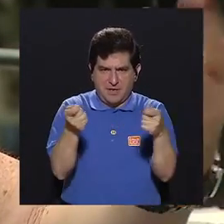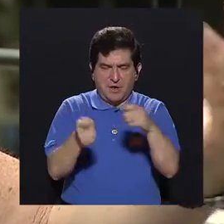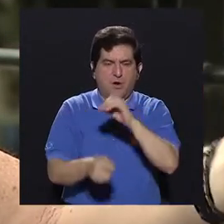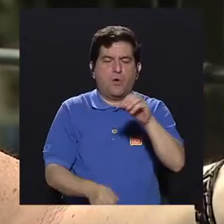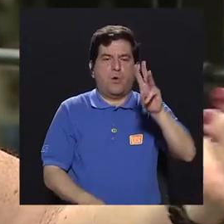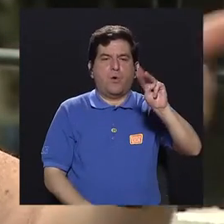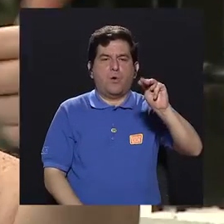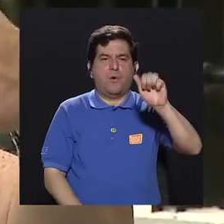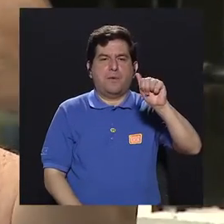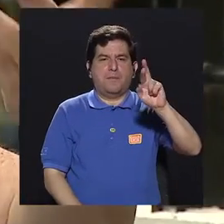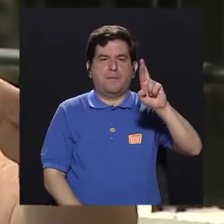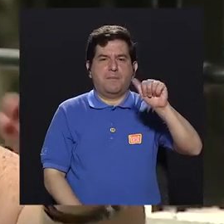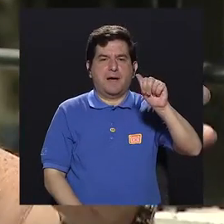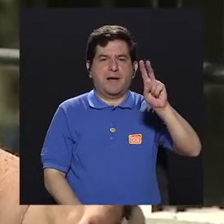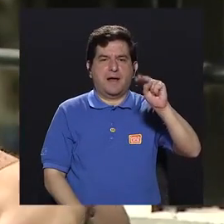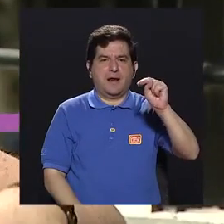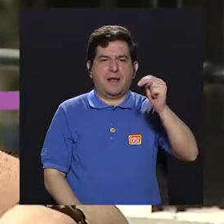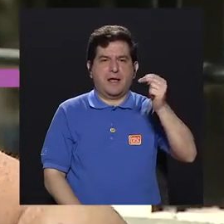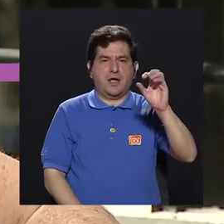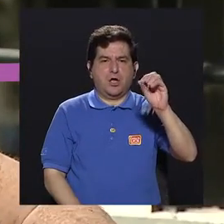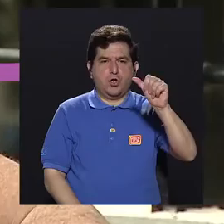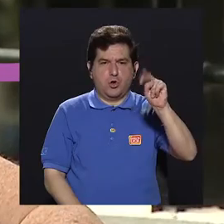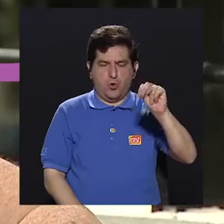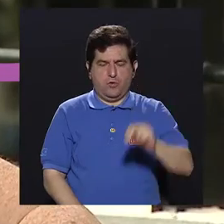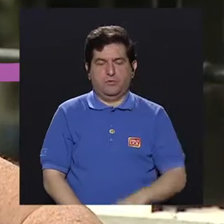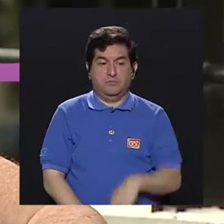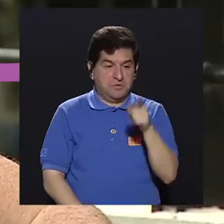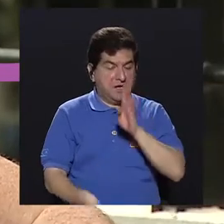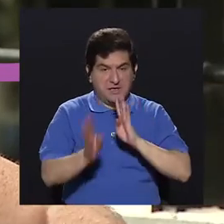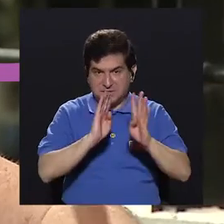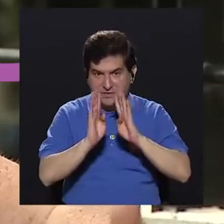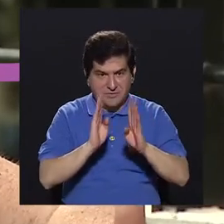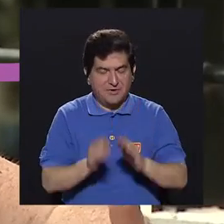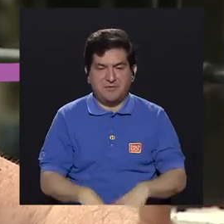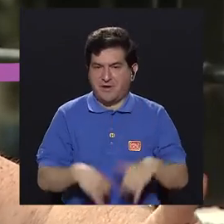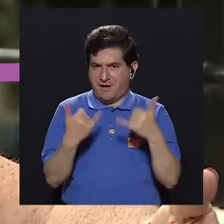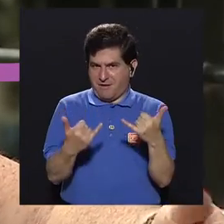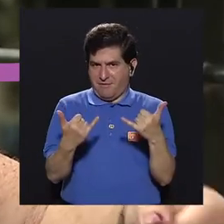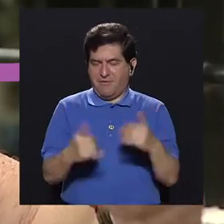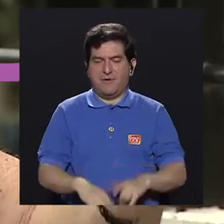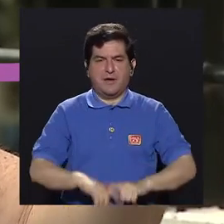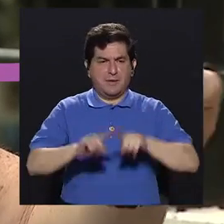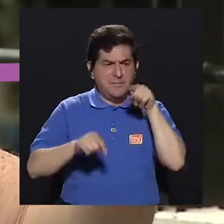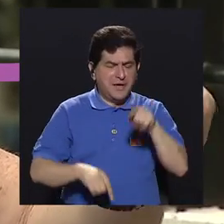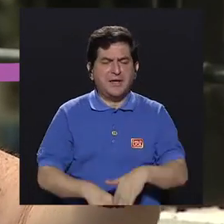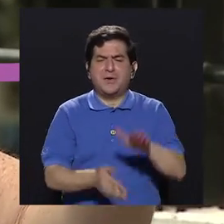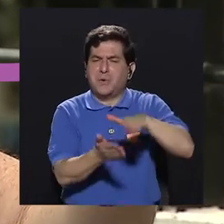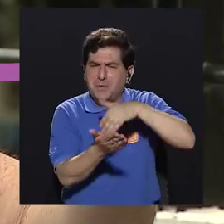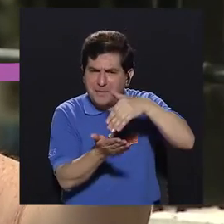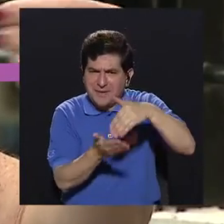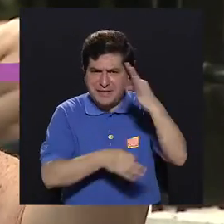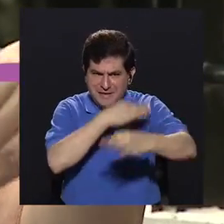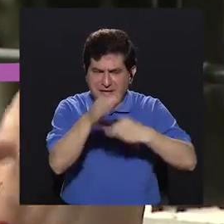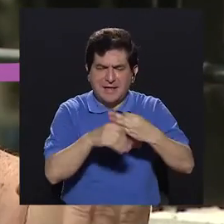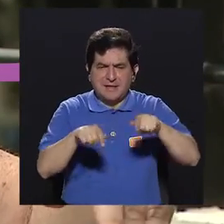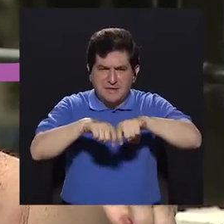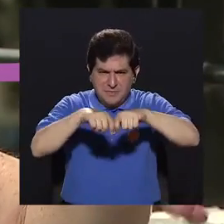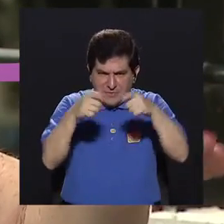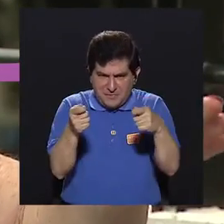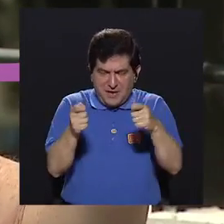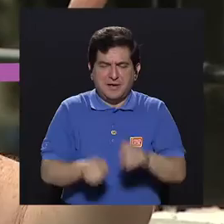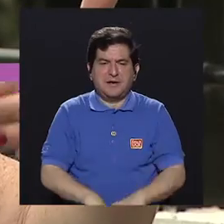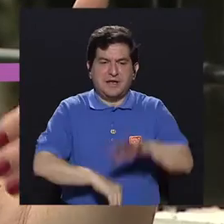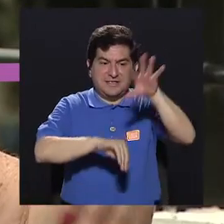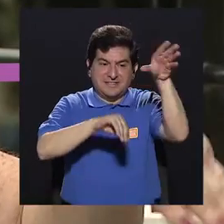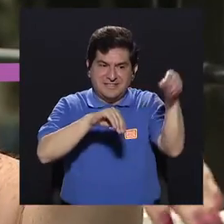de semilla de marañón, que es una que no hemos hablado, pero también a esas mantequillas, por lo general, se les